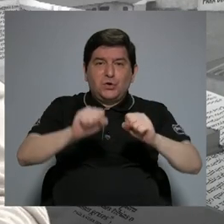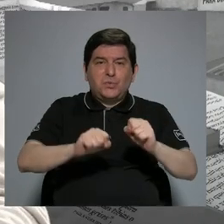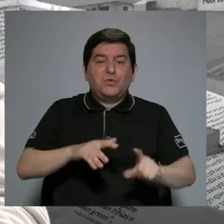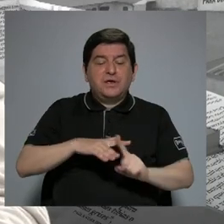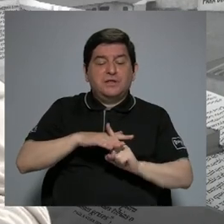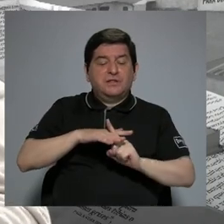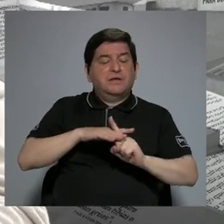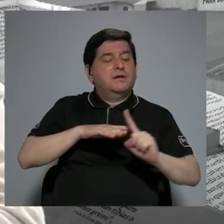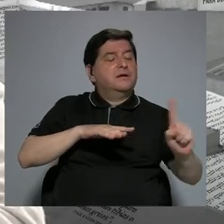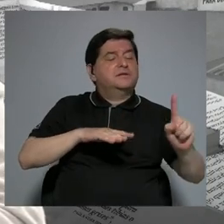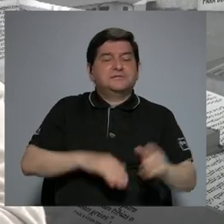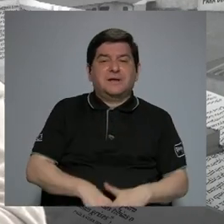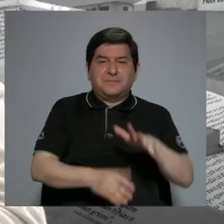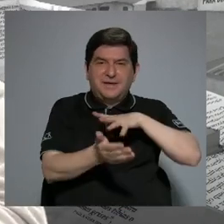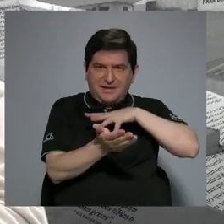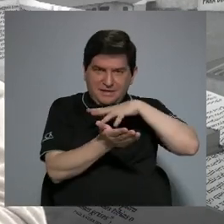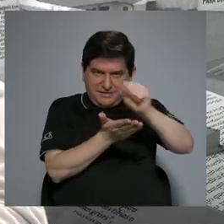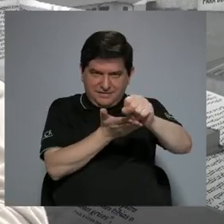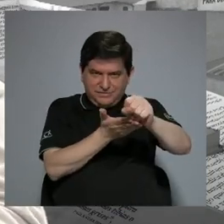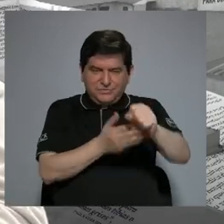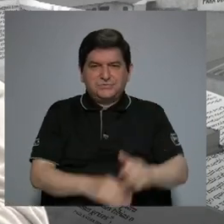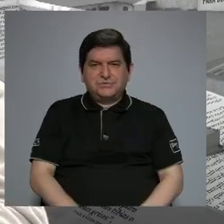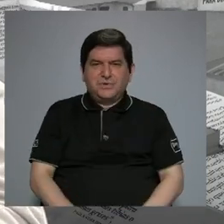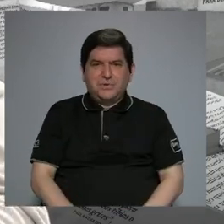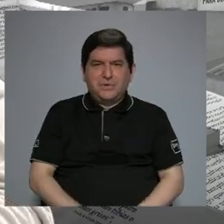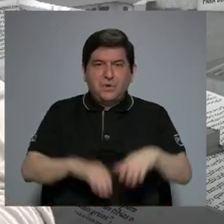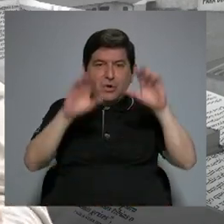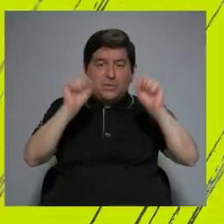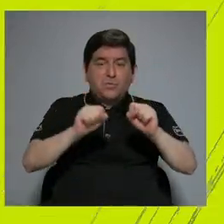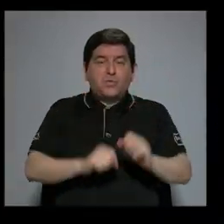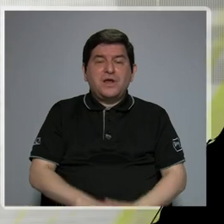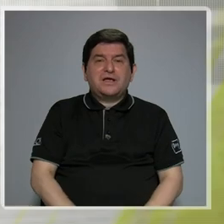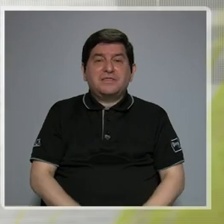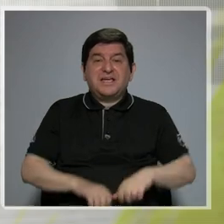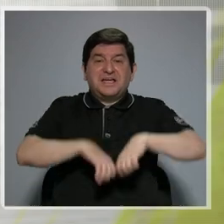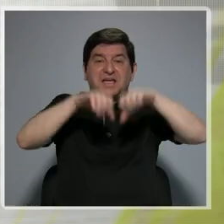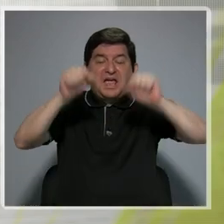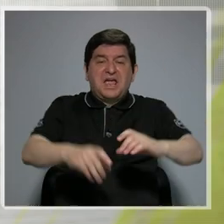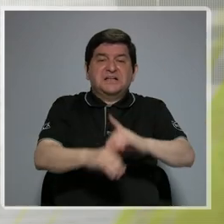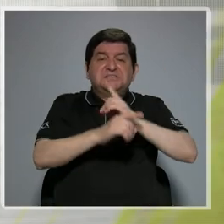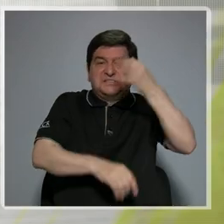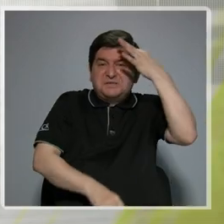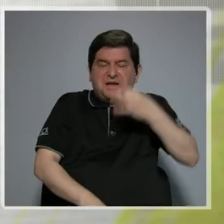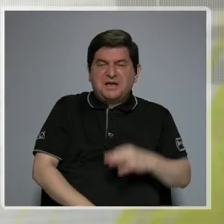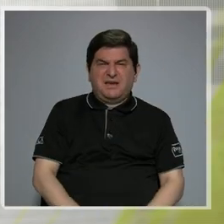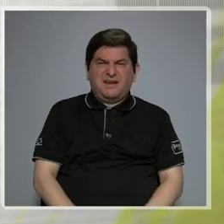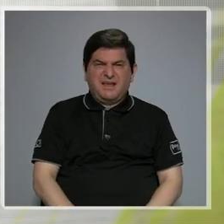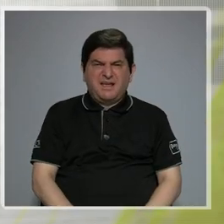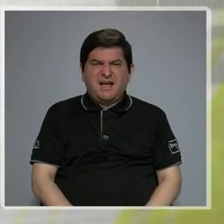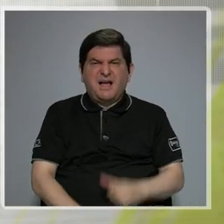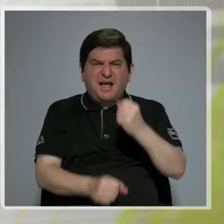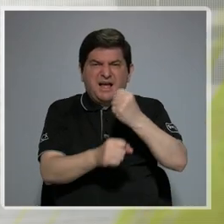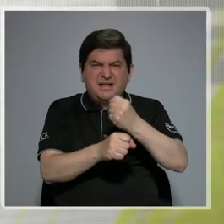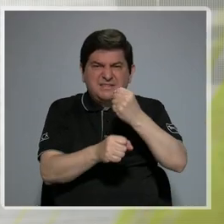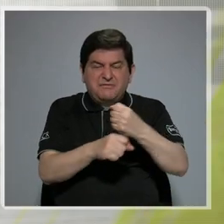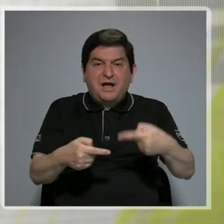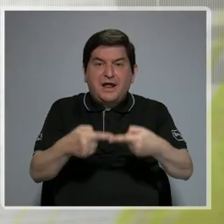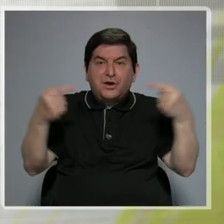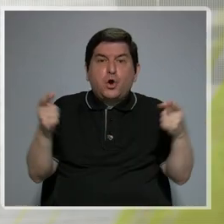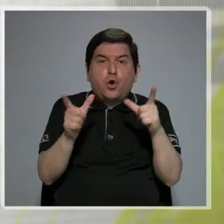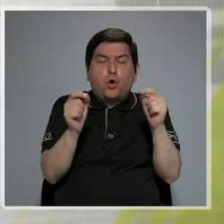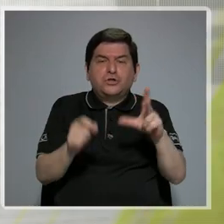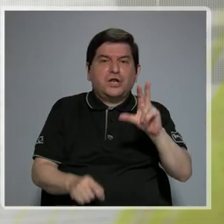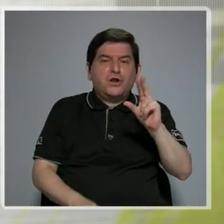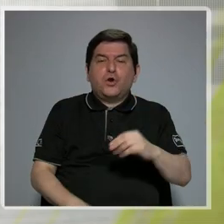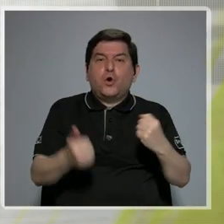escapar a la destrucción inmune, son capaces de convencer al sistema inmune para que en lugar de trabajar contra el cáncer,